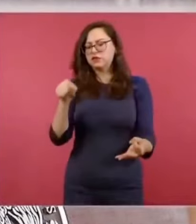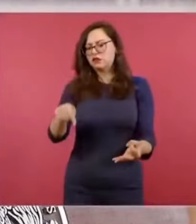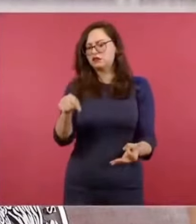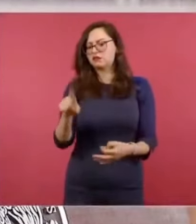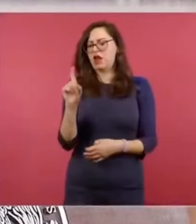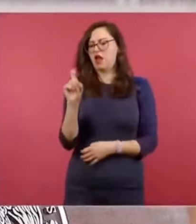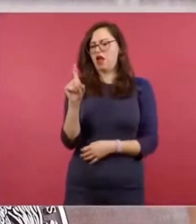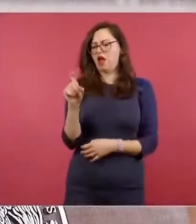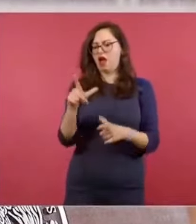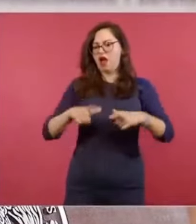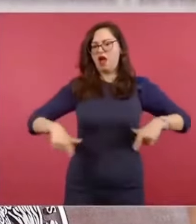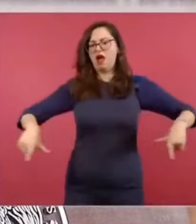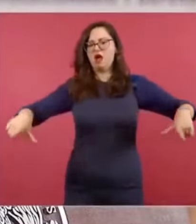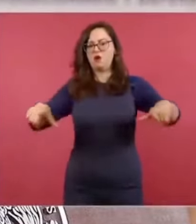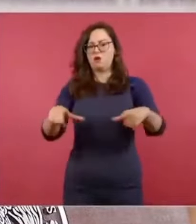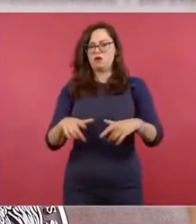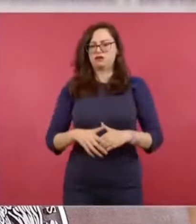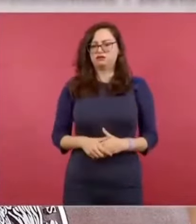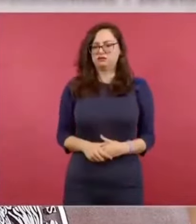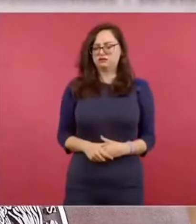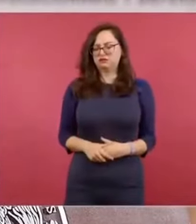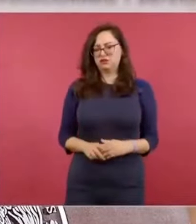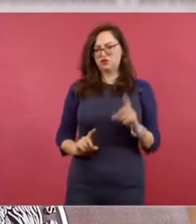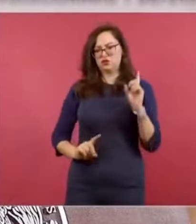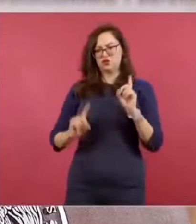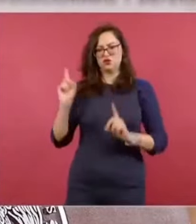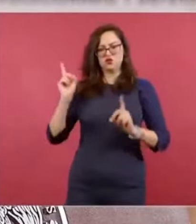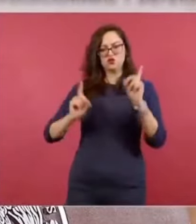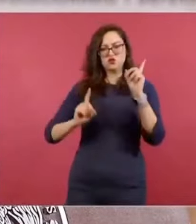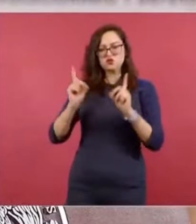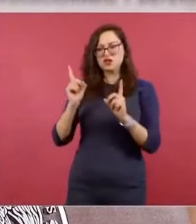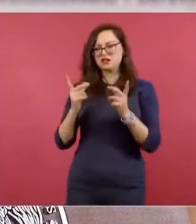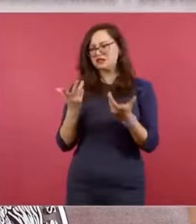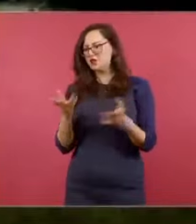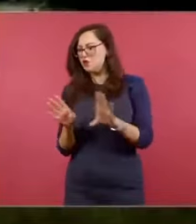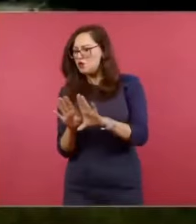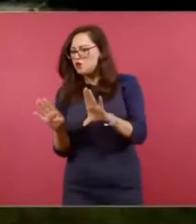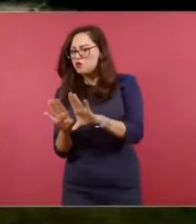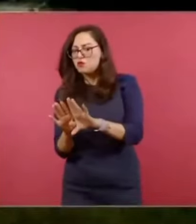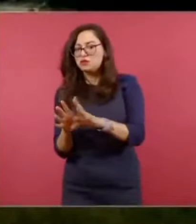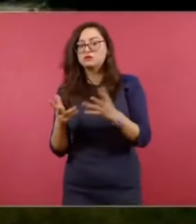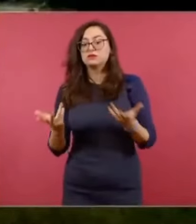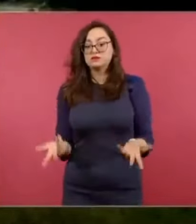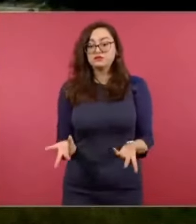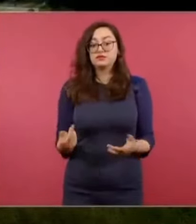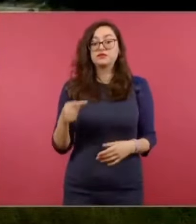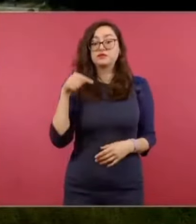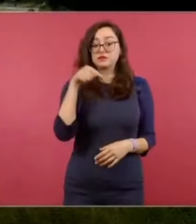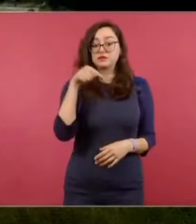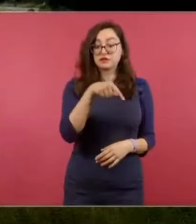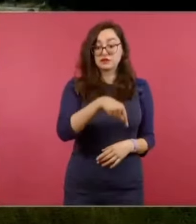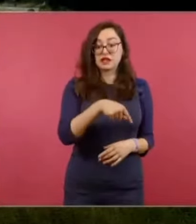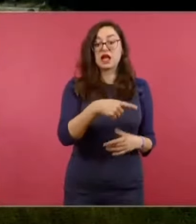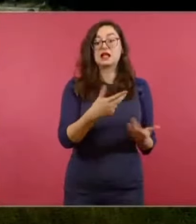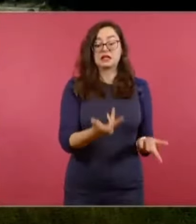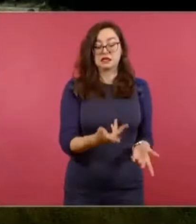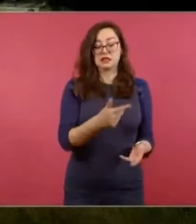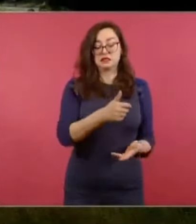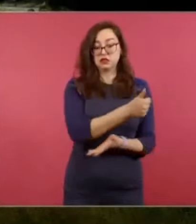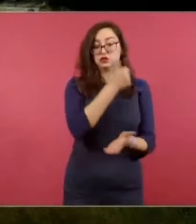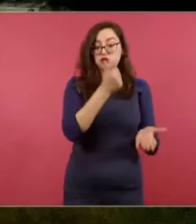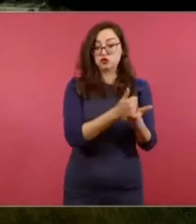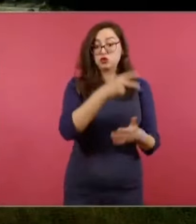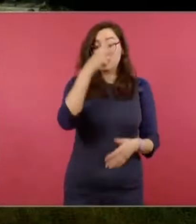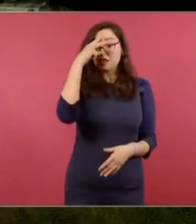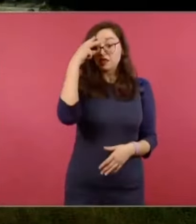Y muestra de eso es lo que pasa en la Terminal 2. Si bien la cimentaron hasta las capas duras, hubo unas zonas que se